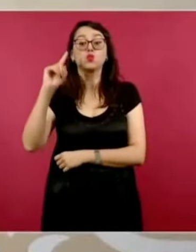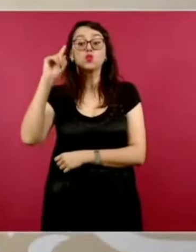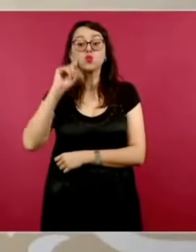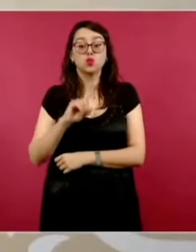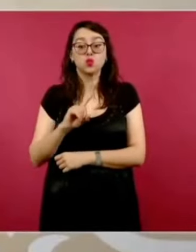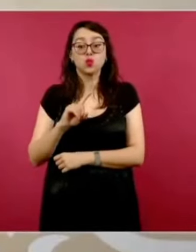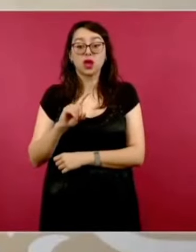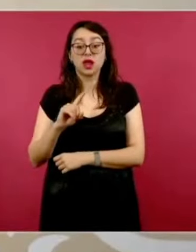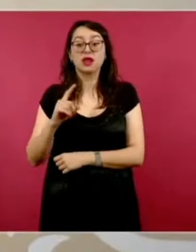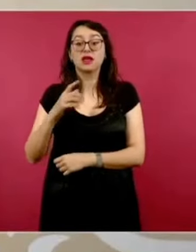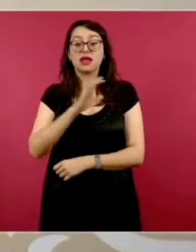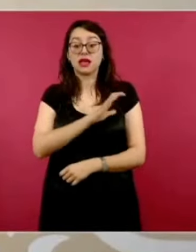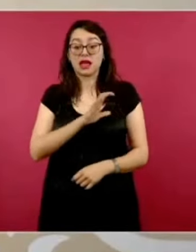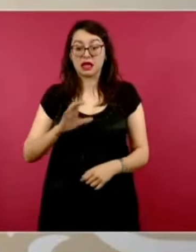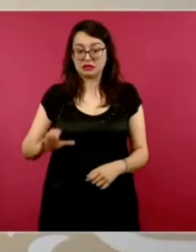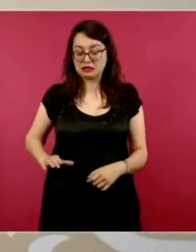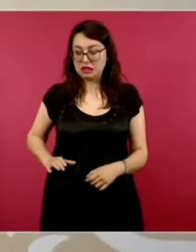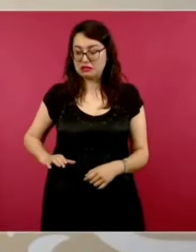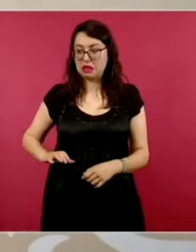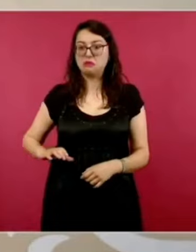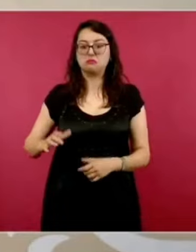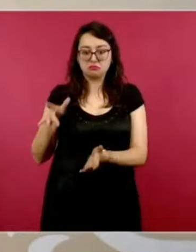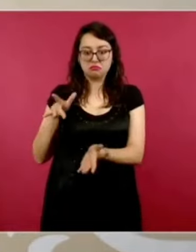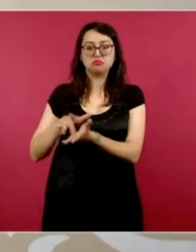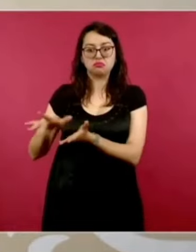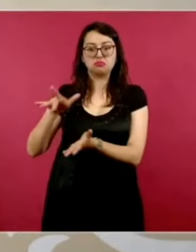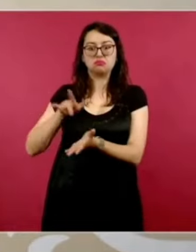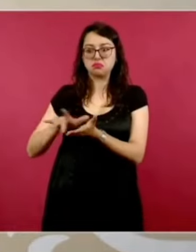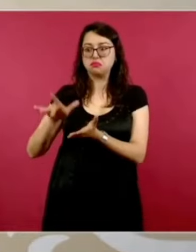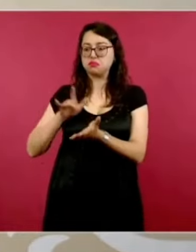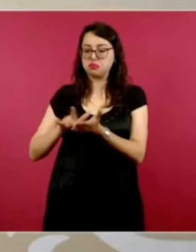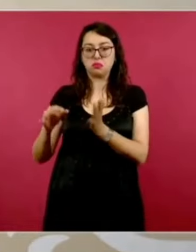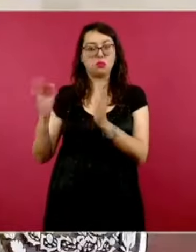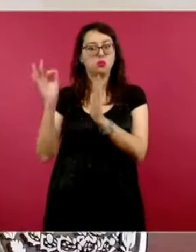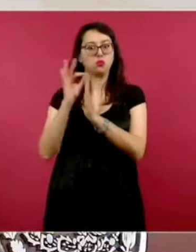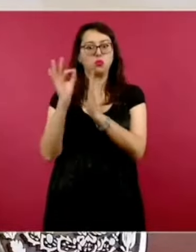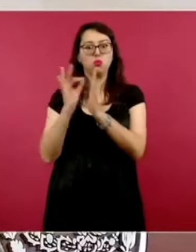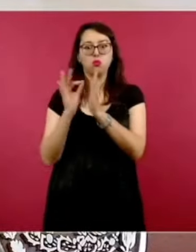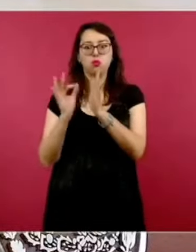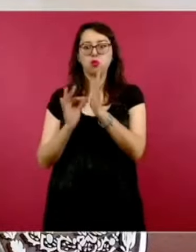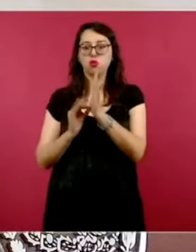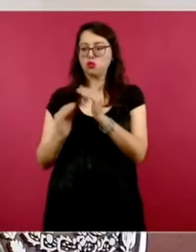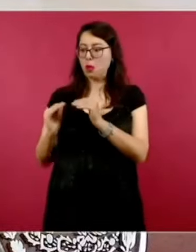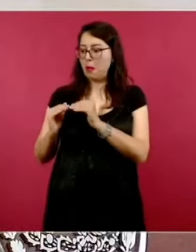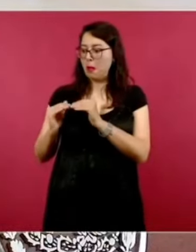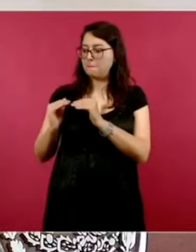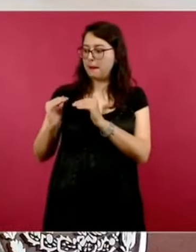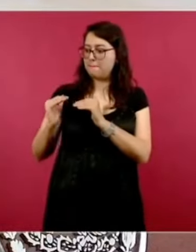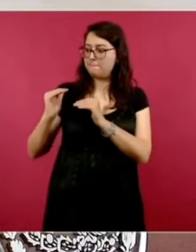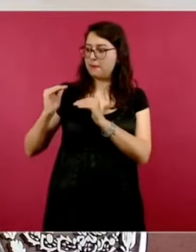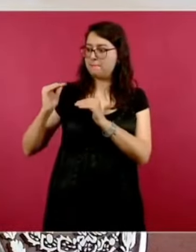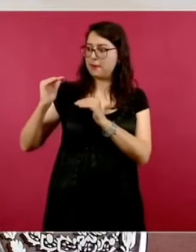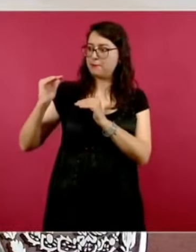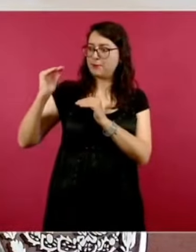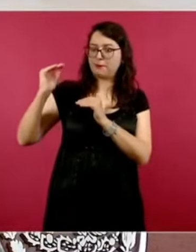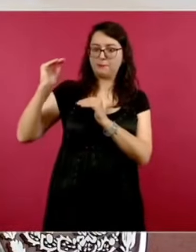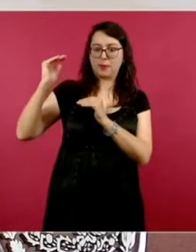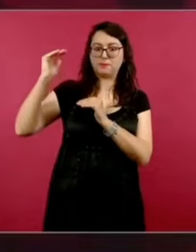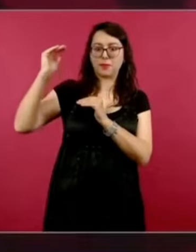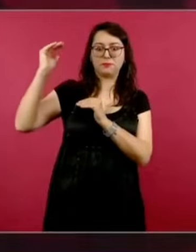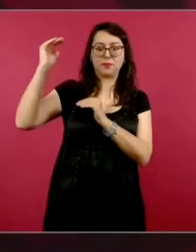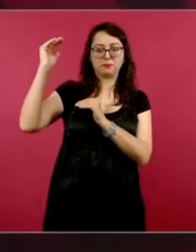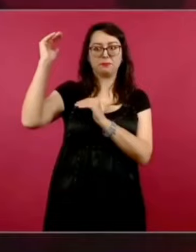saben en Ecuador, y se inscribieron como tres, cuatro, cinco candidatos.